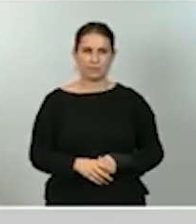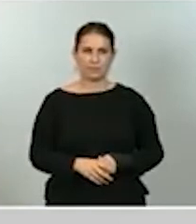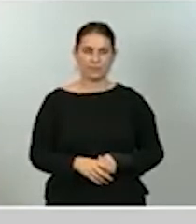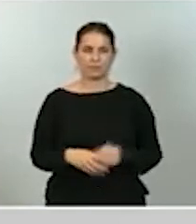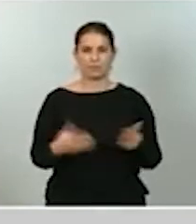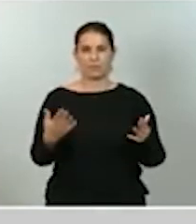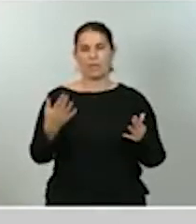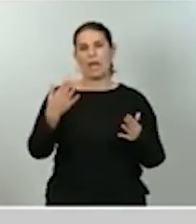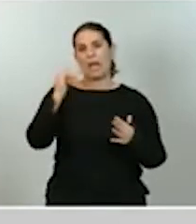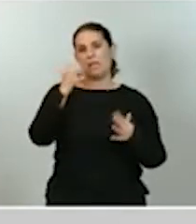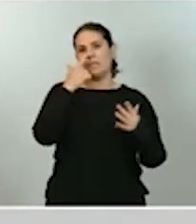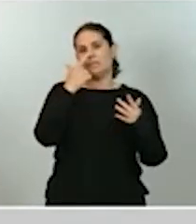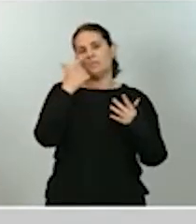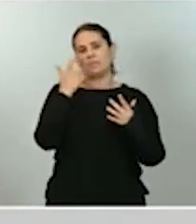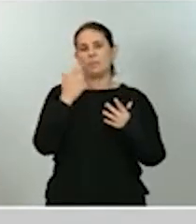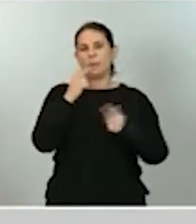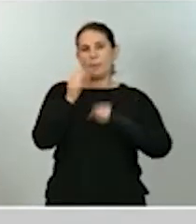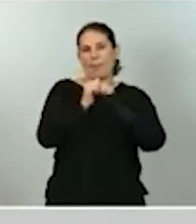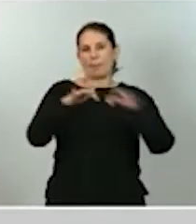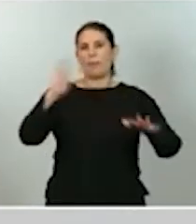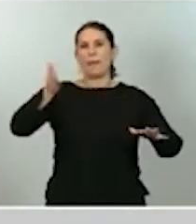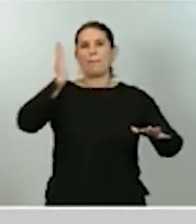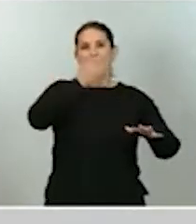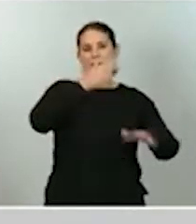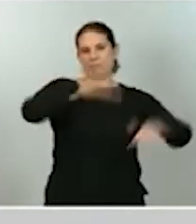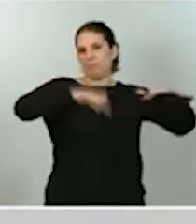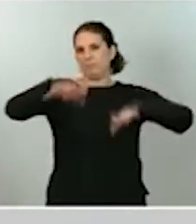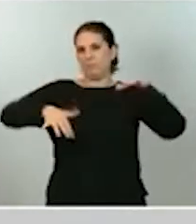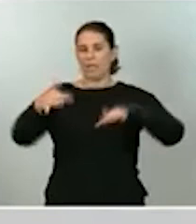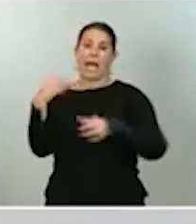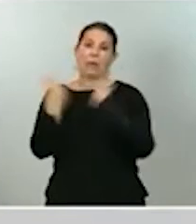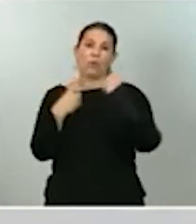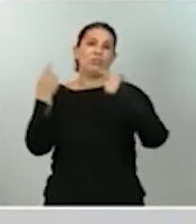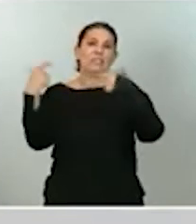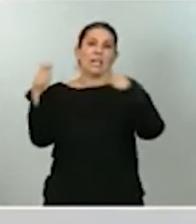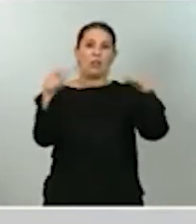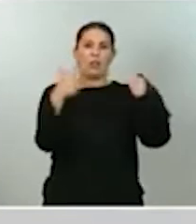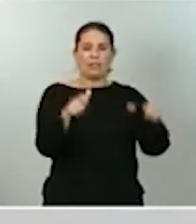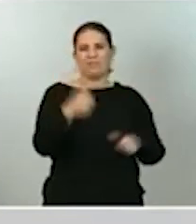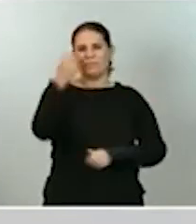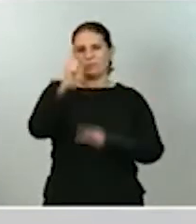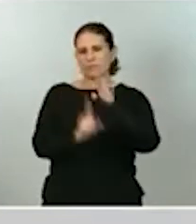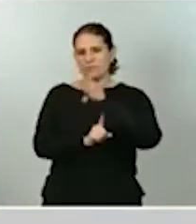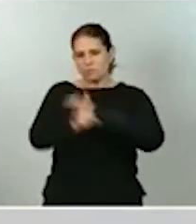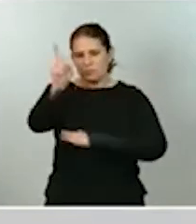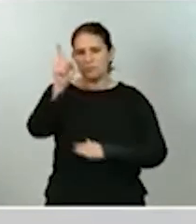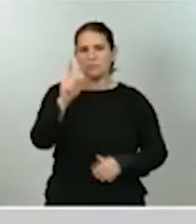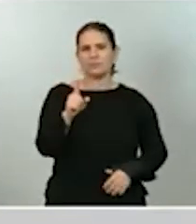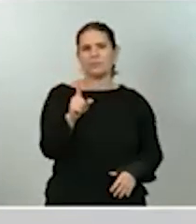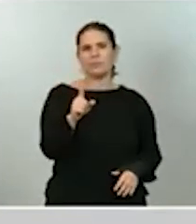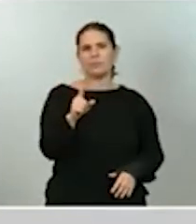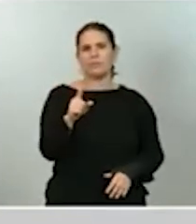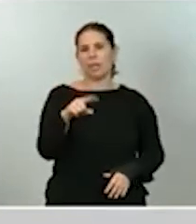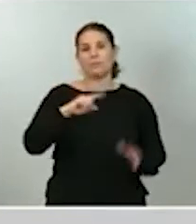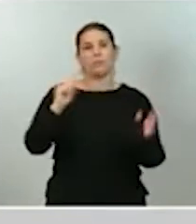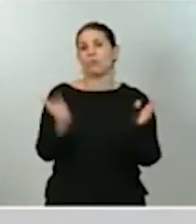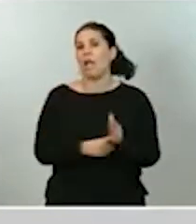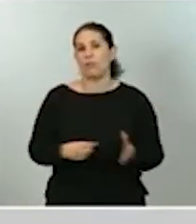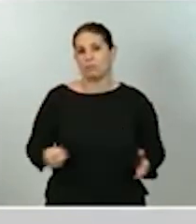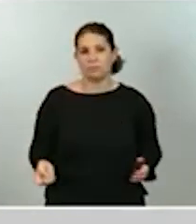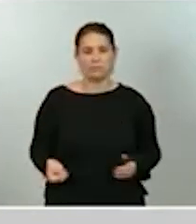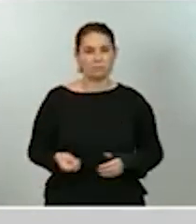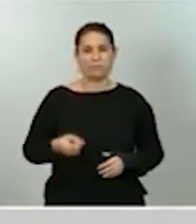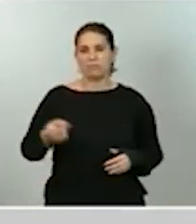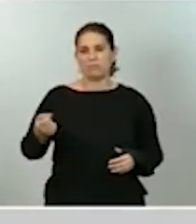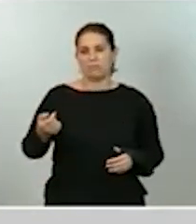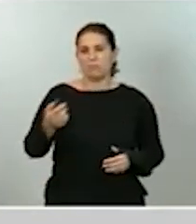prácticamente han tenido una recuperación prácticamente total del empleo que ha estado cubierto por los